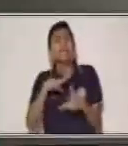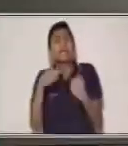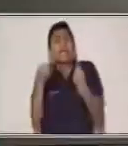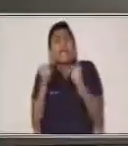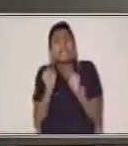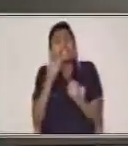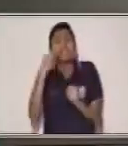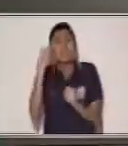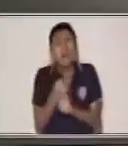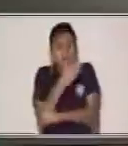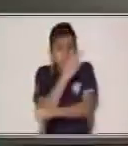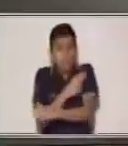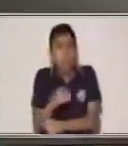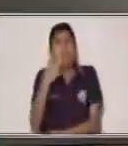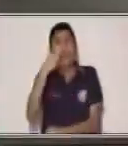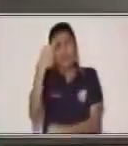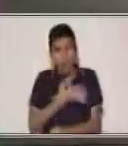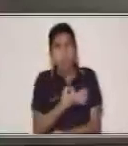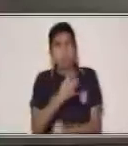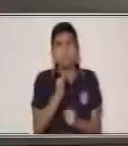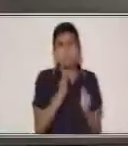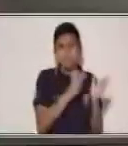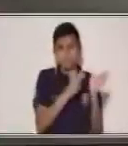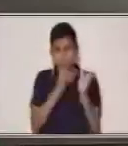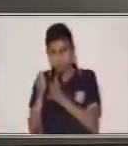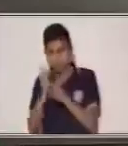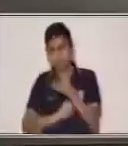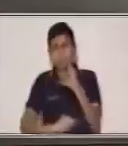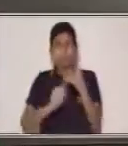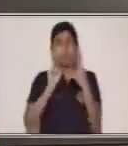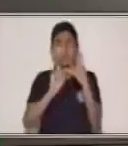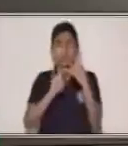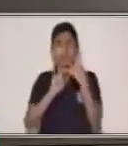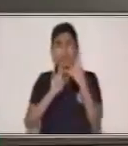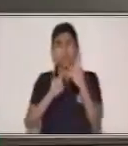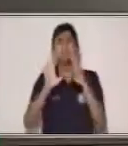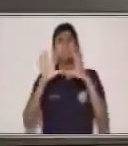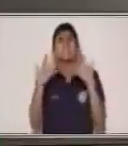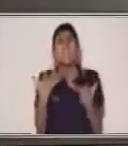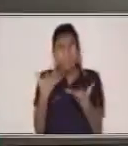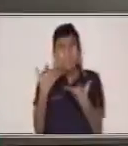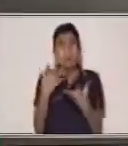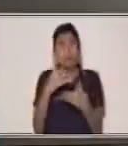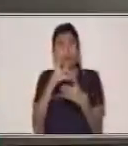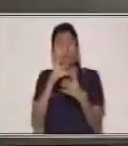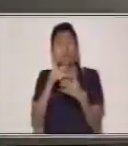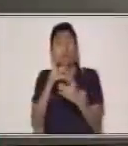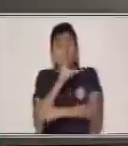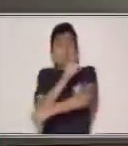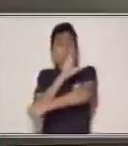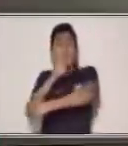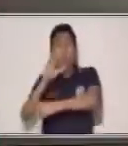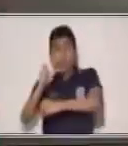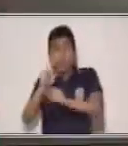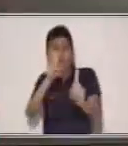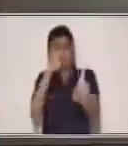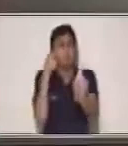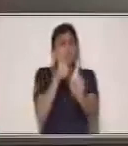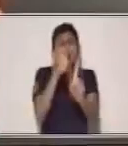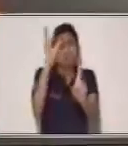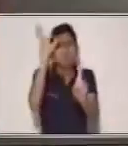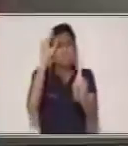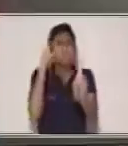Algo importante que debes conocer también del cuento es que su finalidad es entretener, impactar,